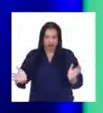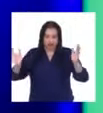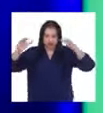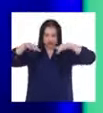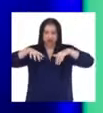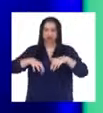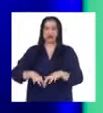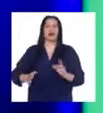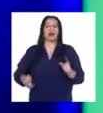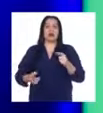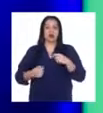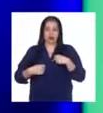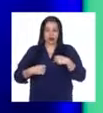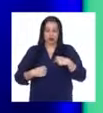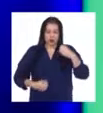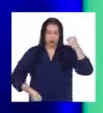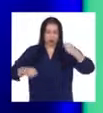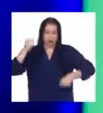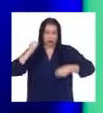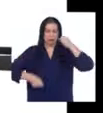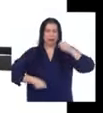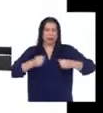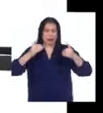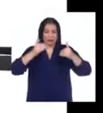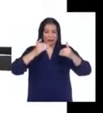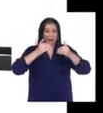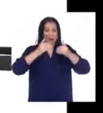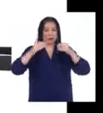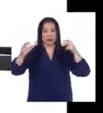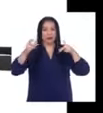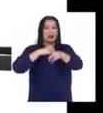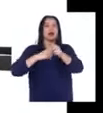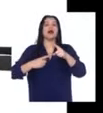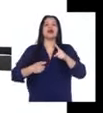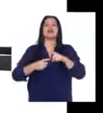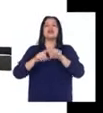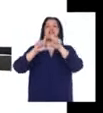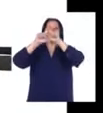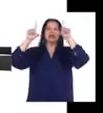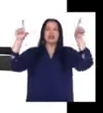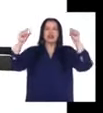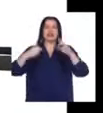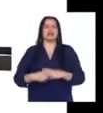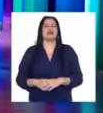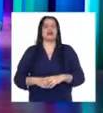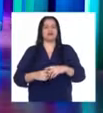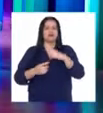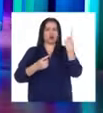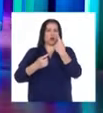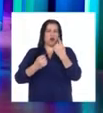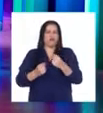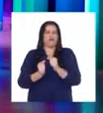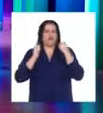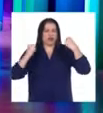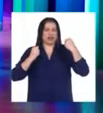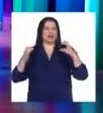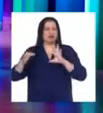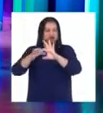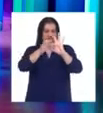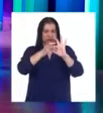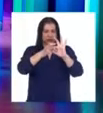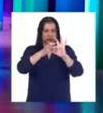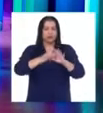Y al cruzar la meta llevaba un mensaje que decía una sola fuerza. Creo que contribuí